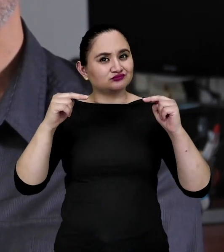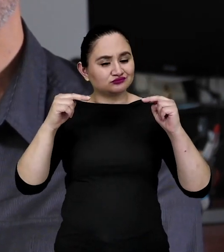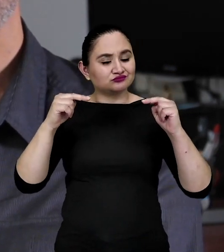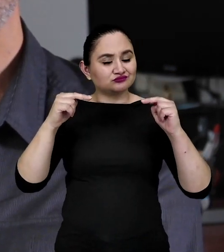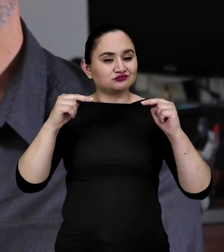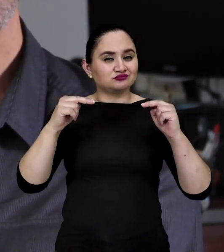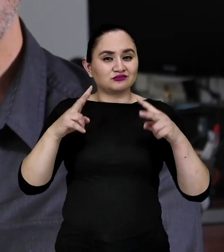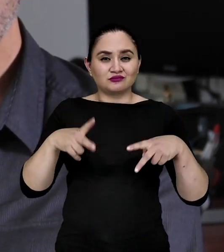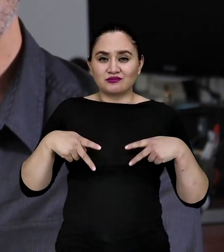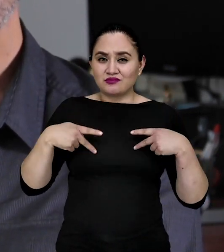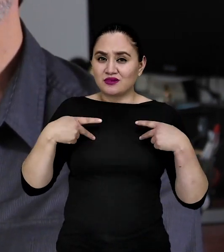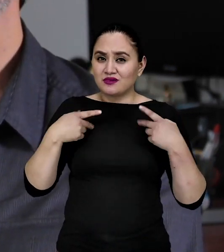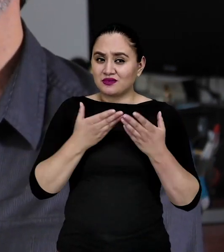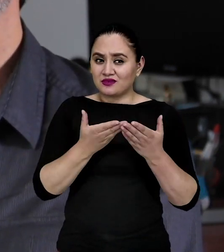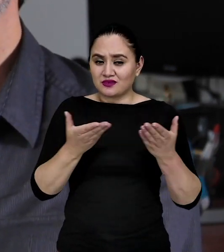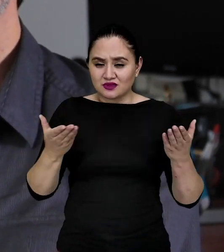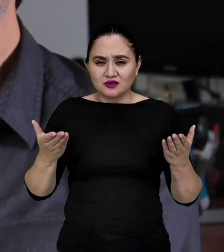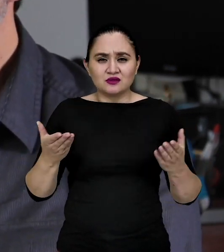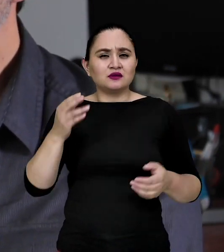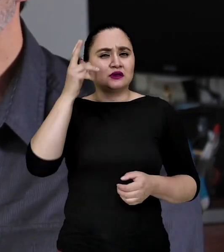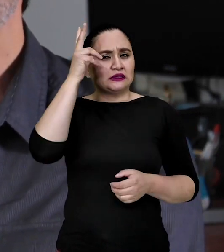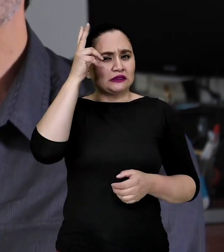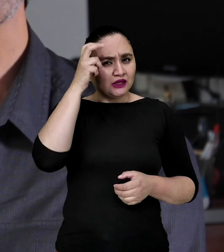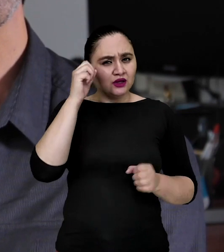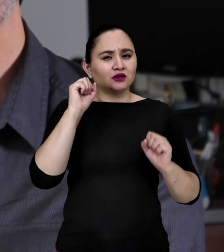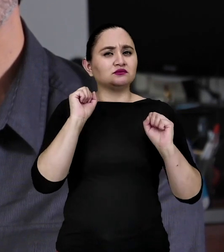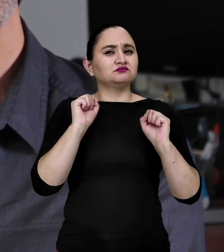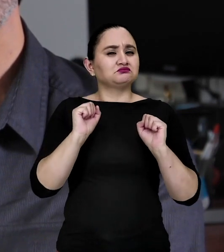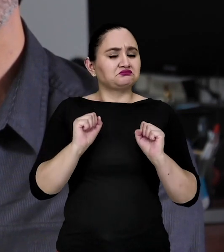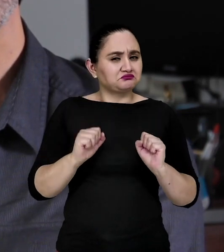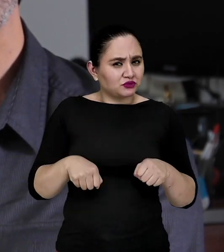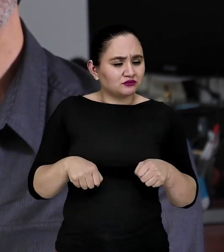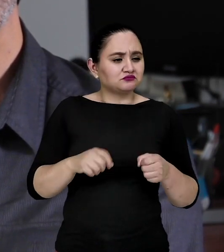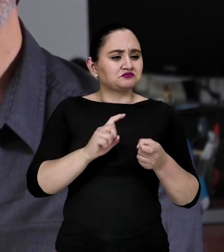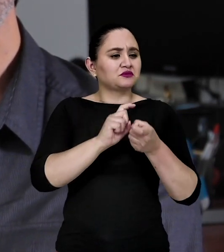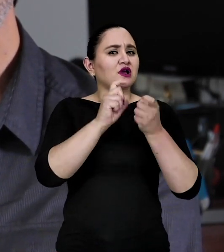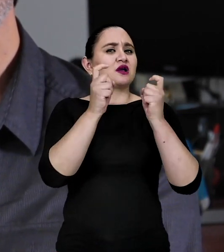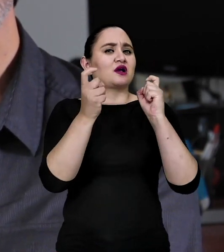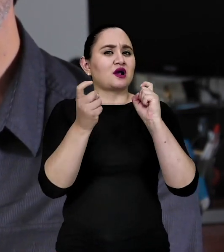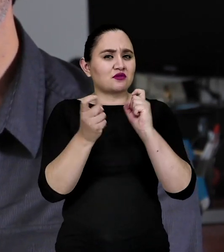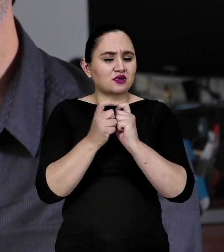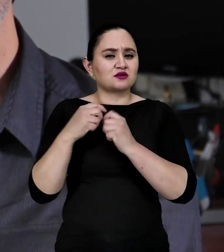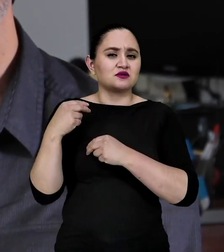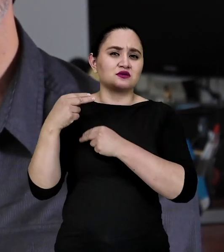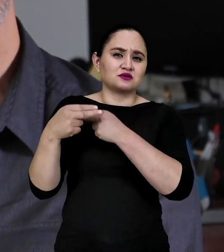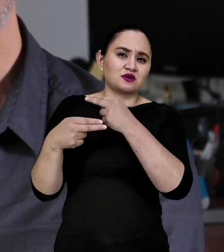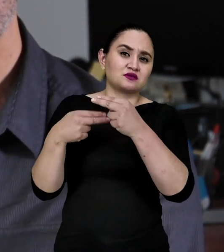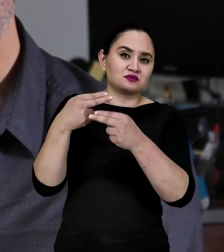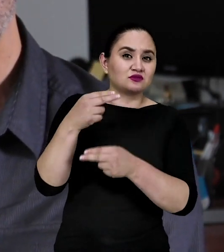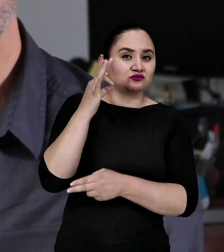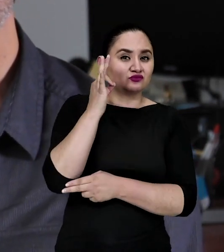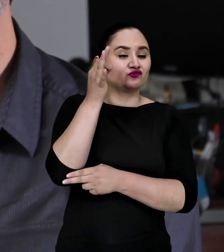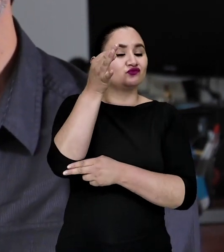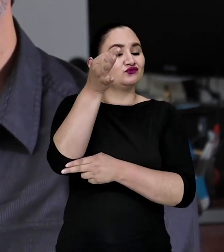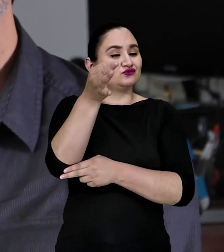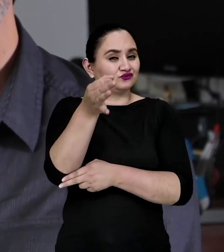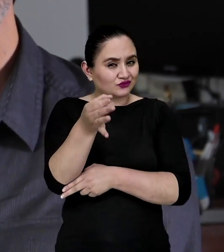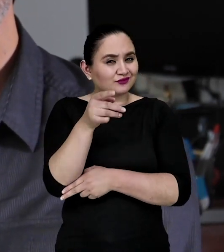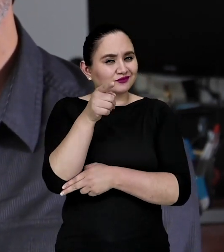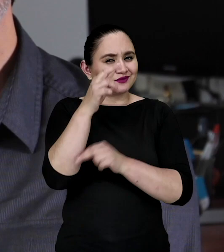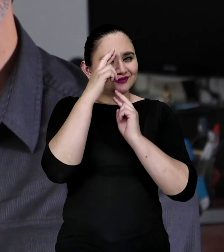los seres vivos. Yo creo que podemos cambiar en algunas generaciones futuras